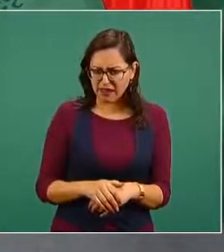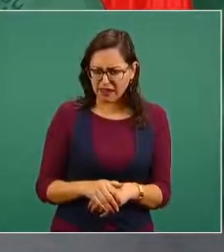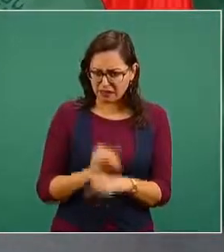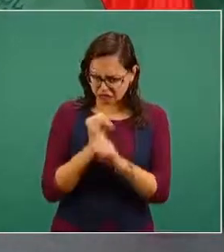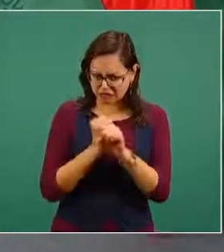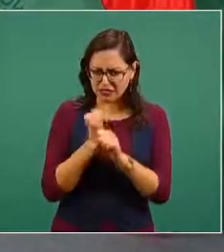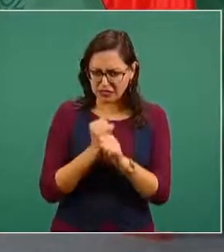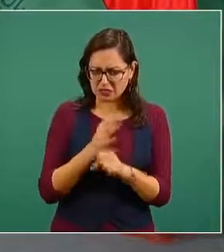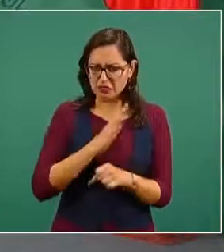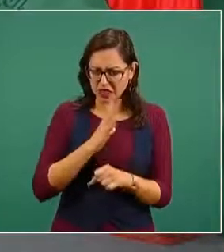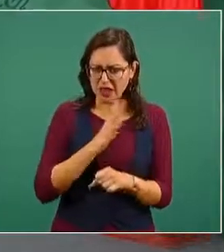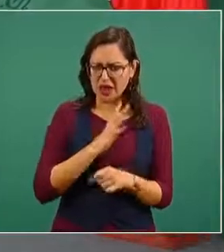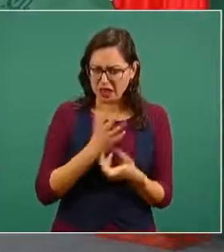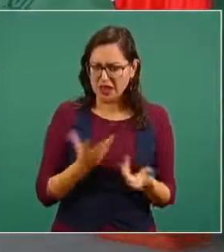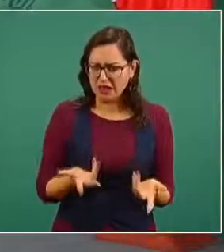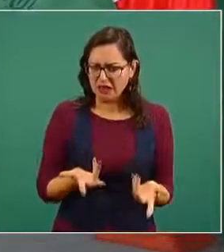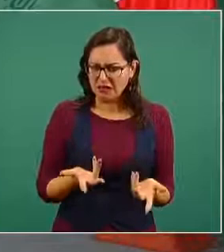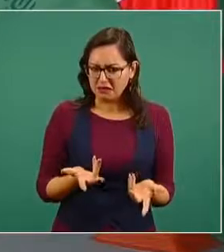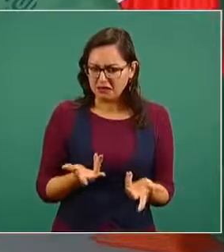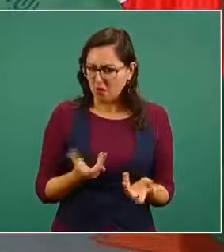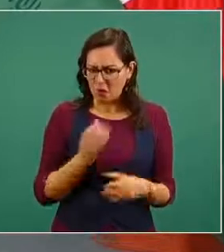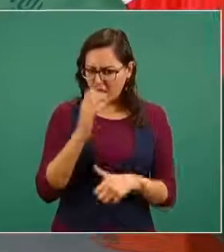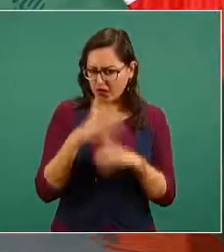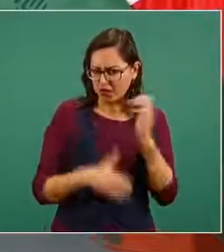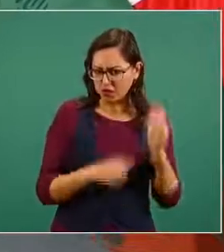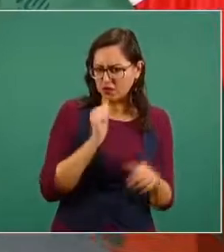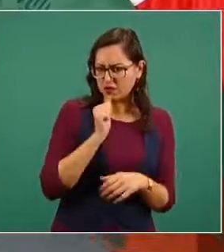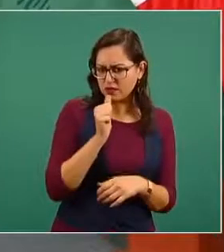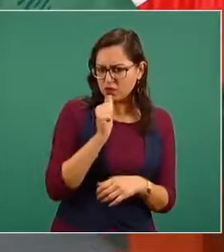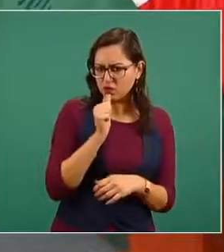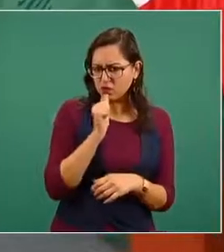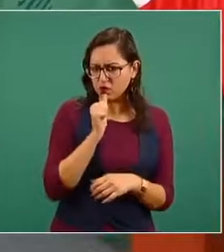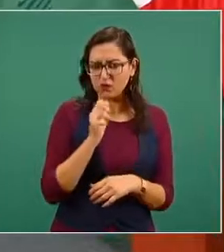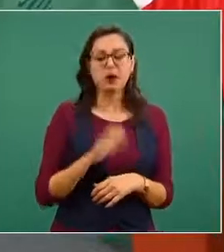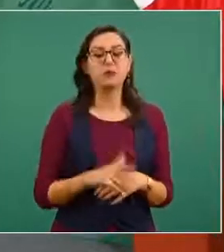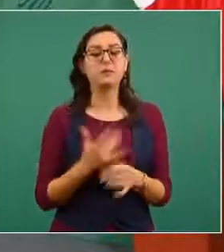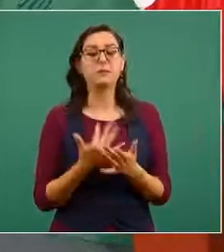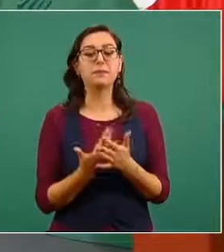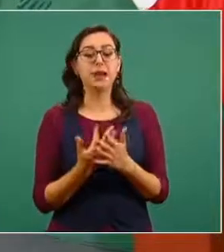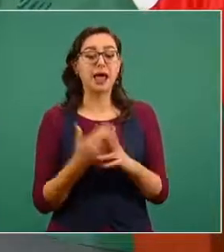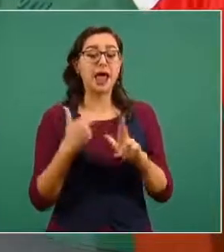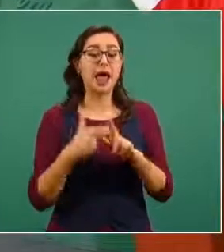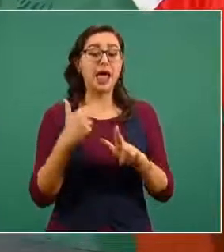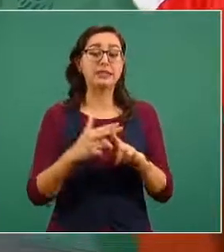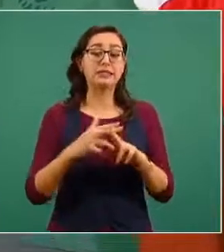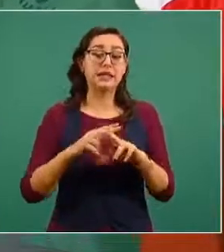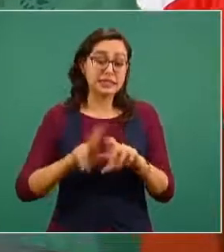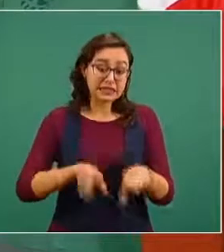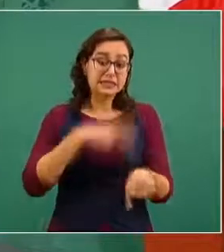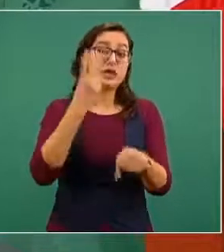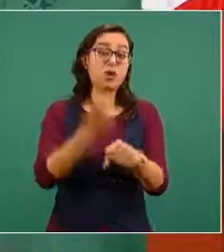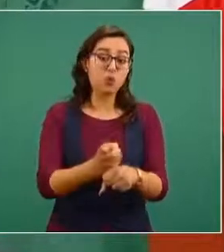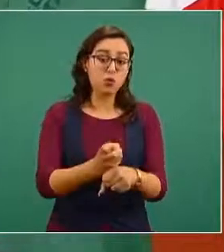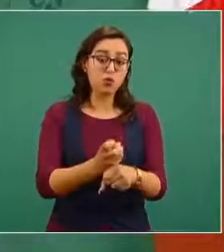por qué fue hasta las vísperas